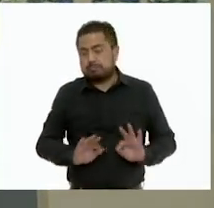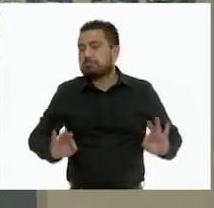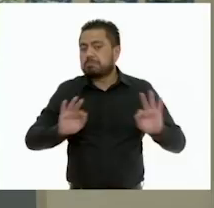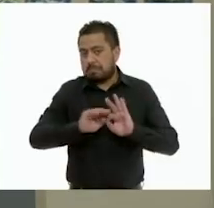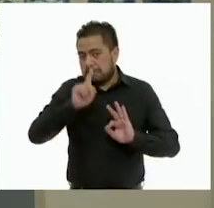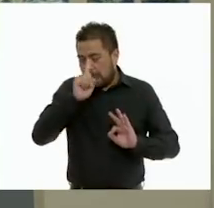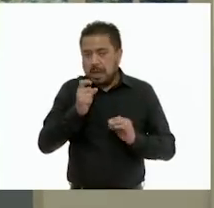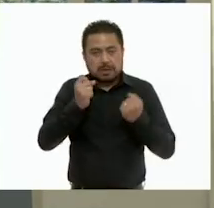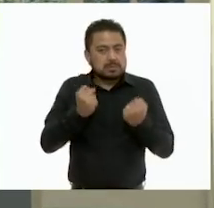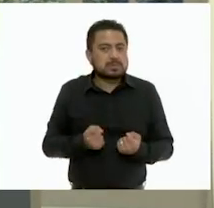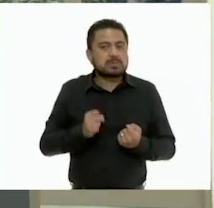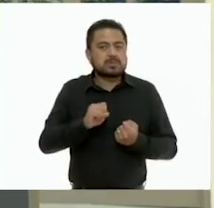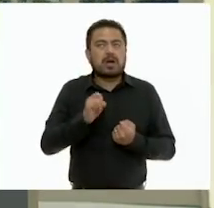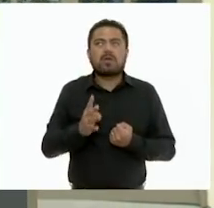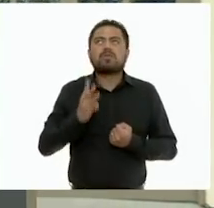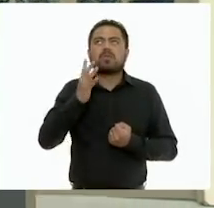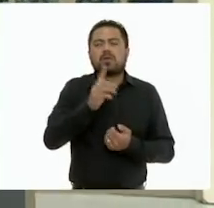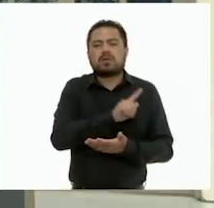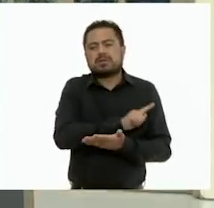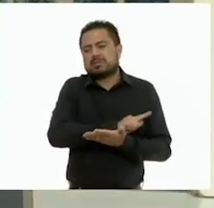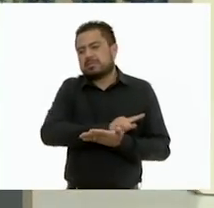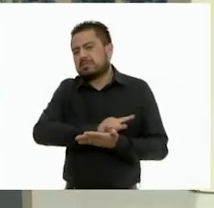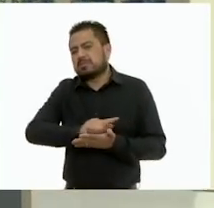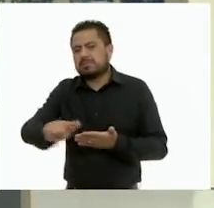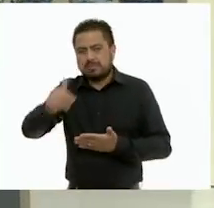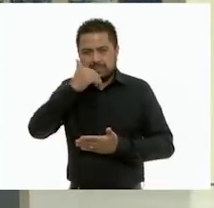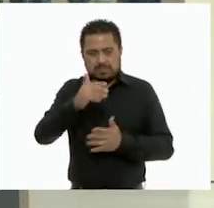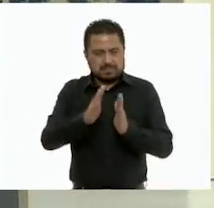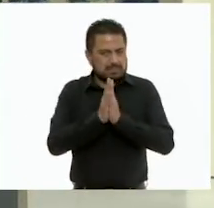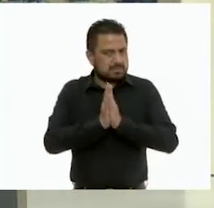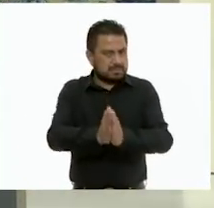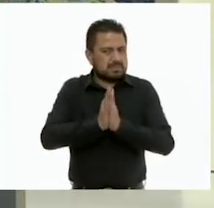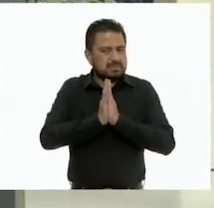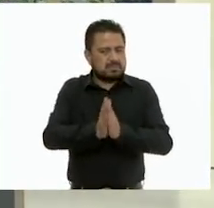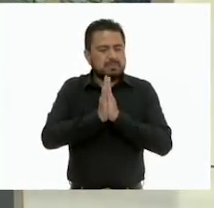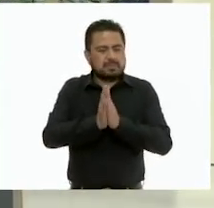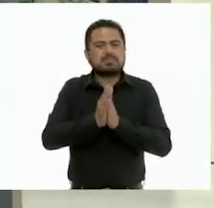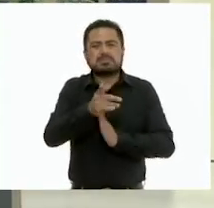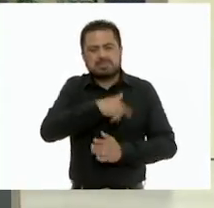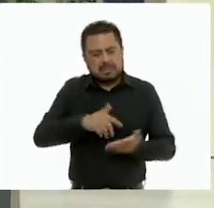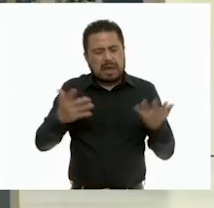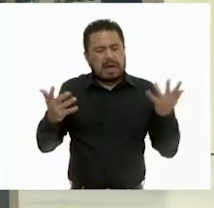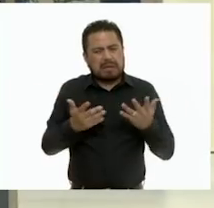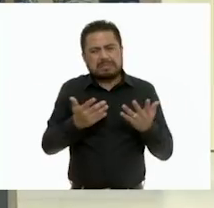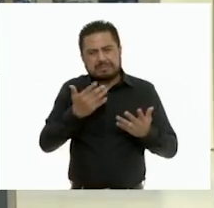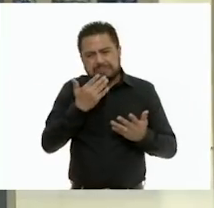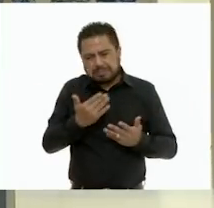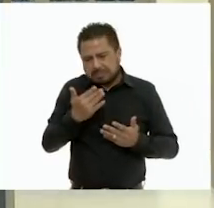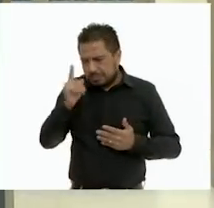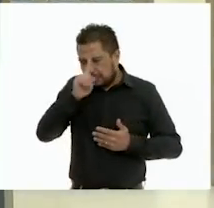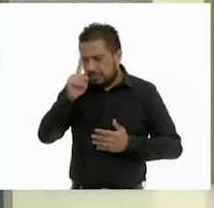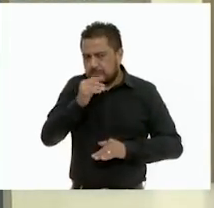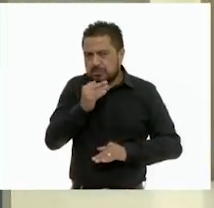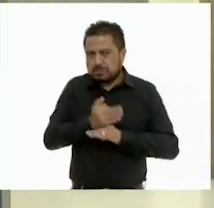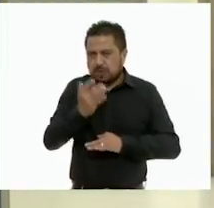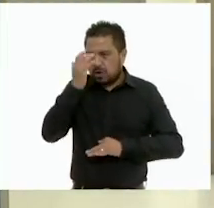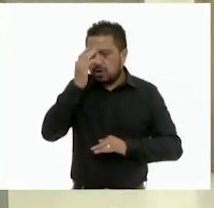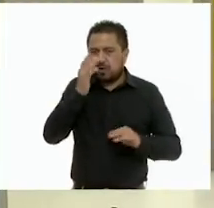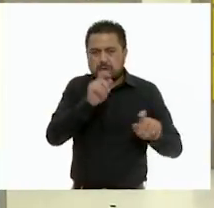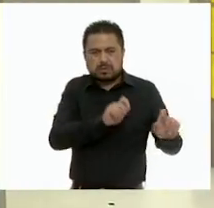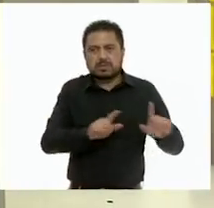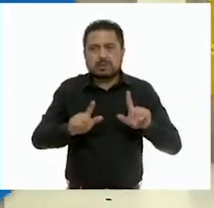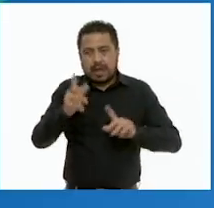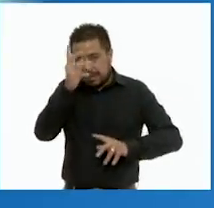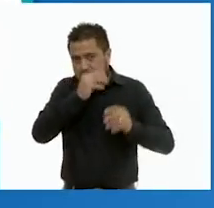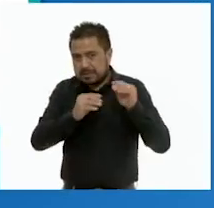para asegurarnos un futuro libre de contaminantes. Por favor, pongan en práctica las sugerencias que conocimos en este programa de